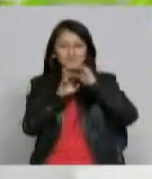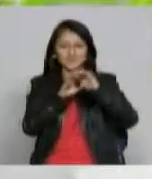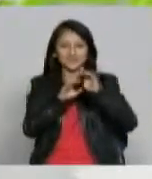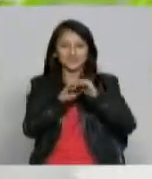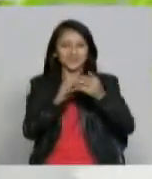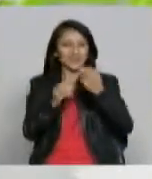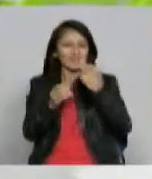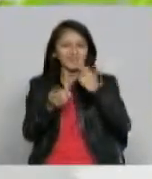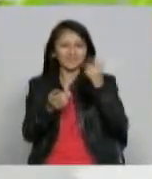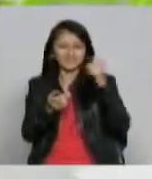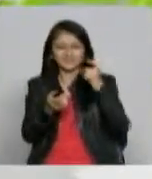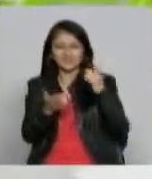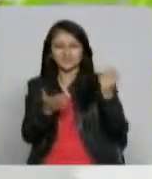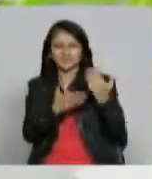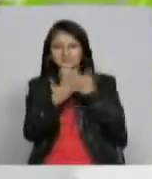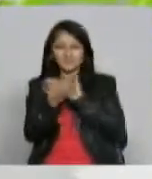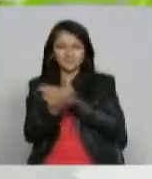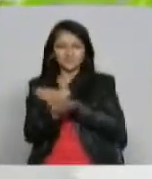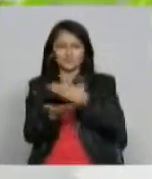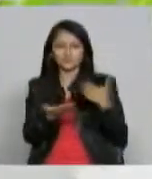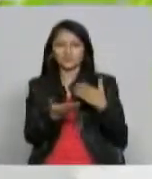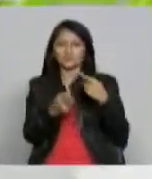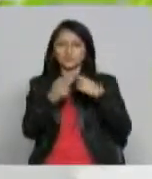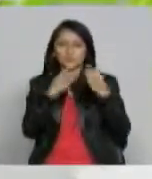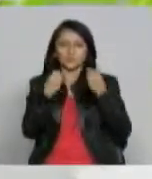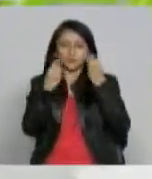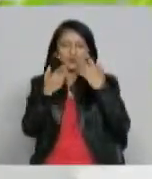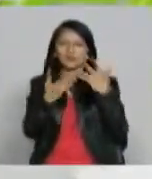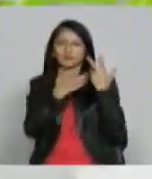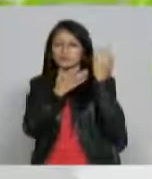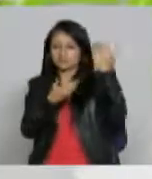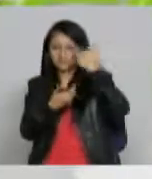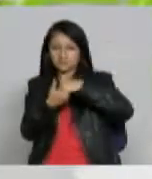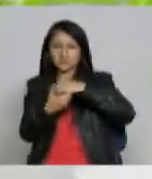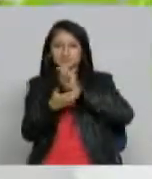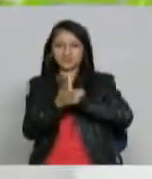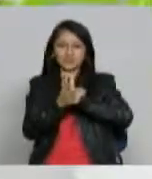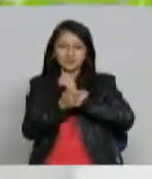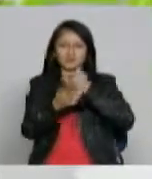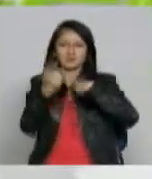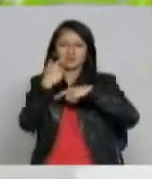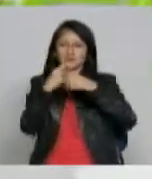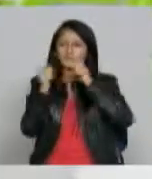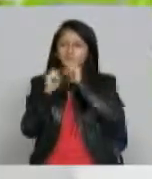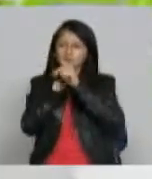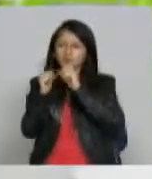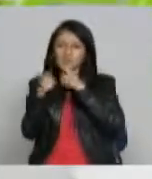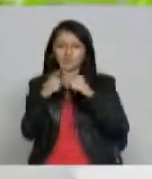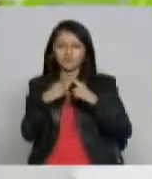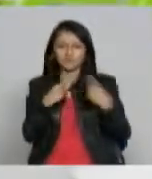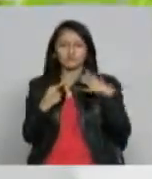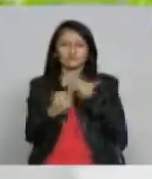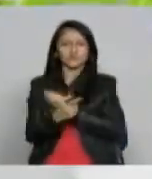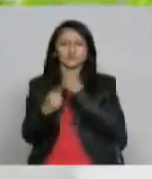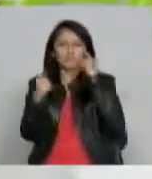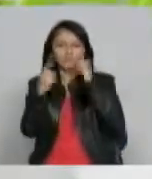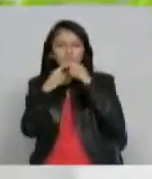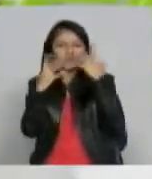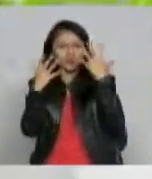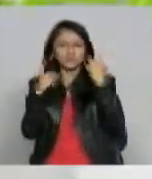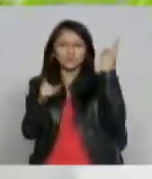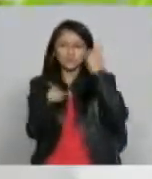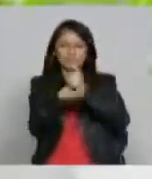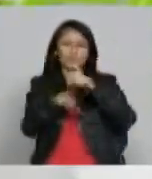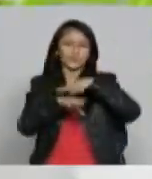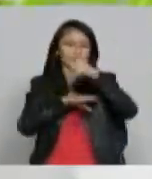oportunidad les va a llegar la invitación y les va a llegar pues en un tiempo que estamos intentando acelerar para que todos hagan este recorrido y tengan